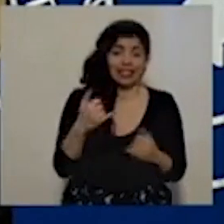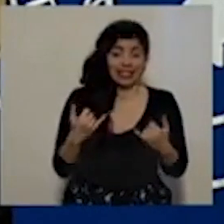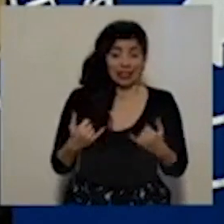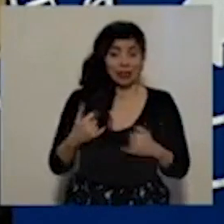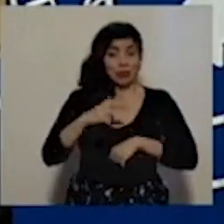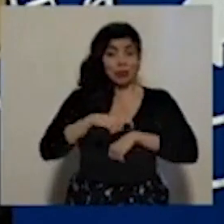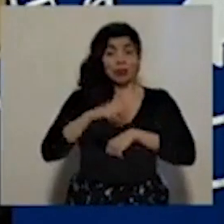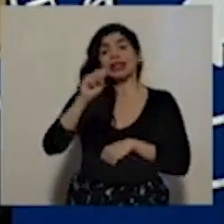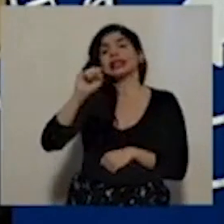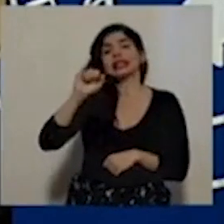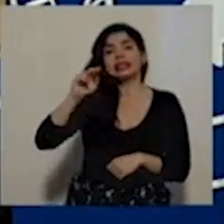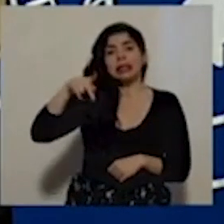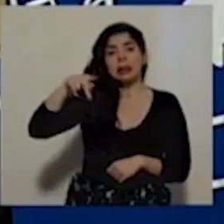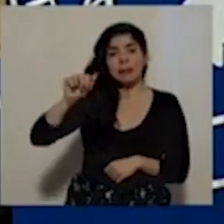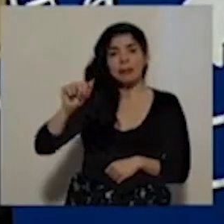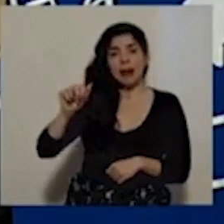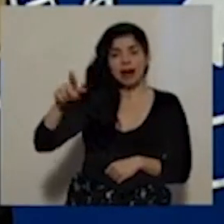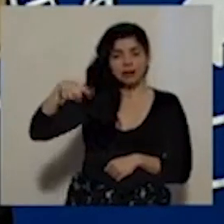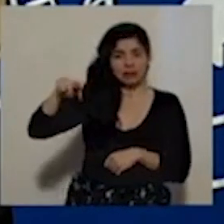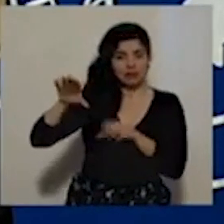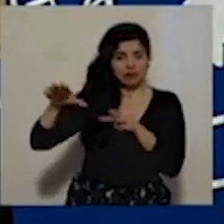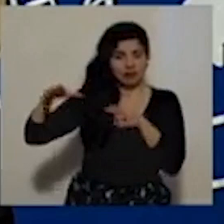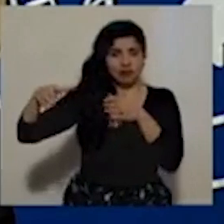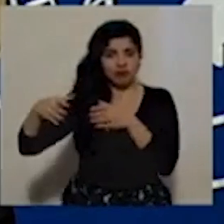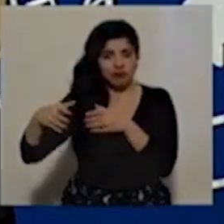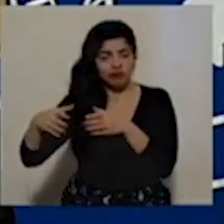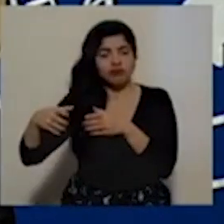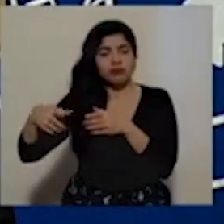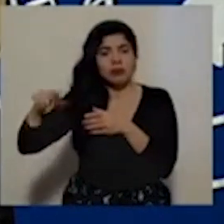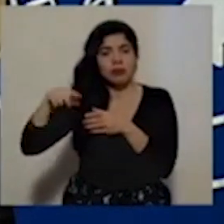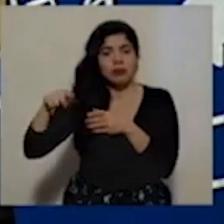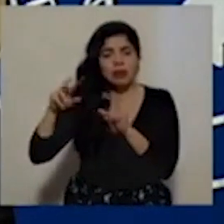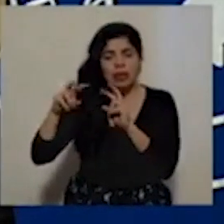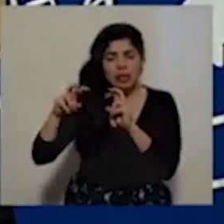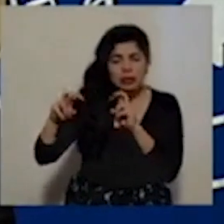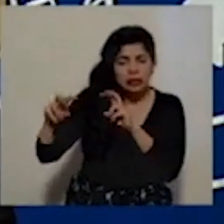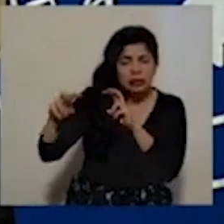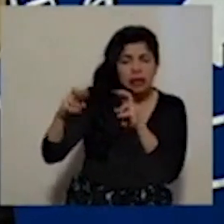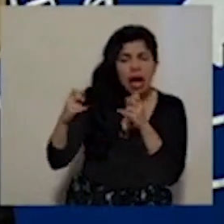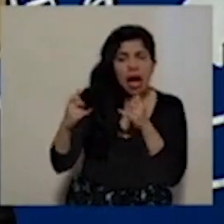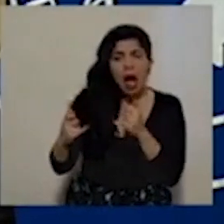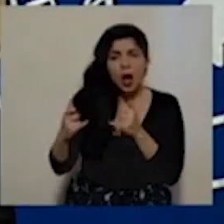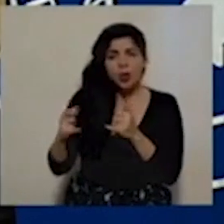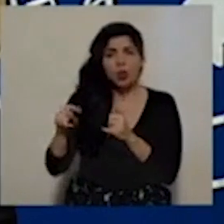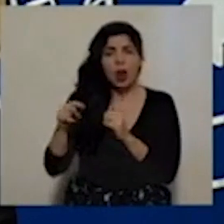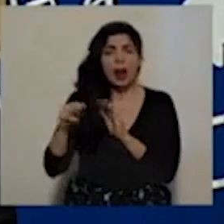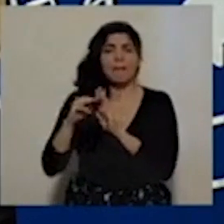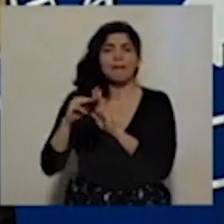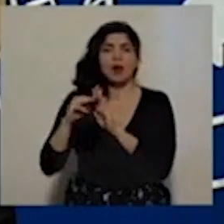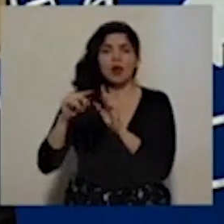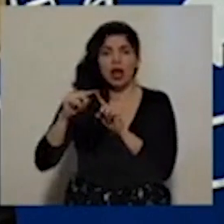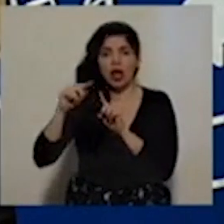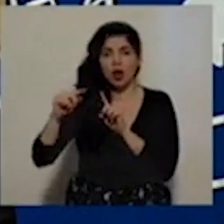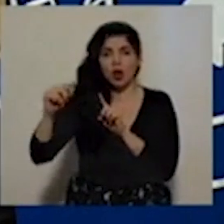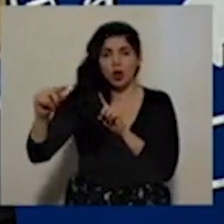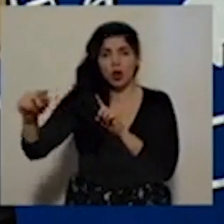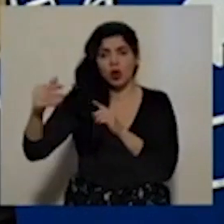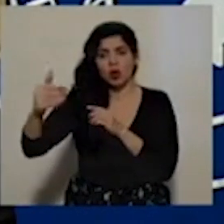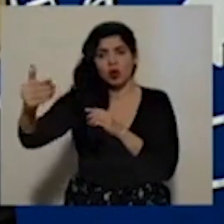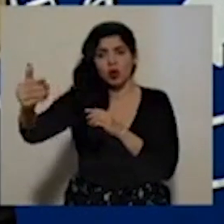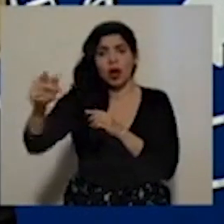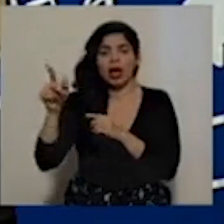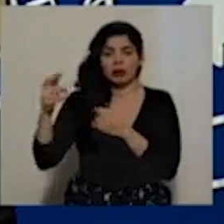el SIMPA está haciendo una, digamos que actualización y revisión del modelo. Entonces, ha estado en esto.